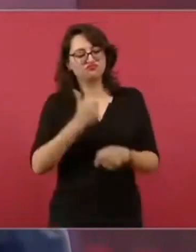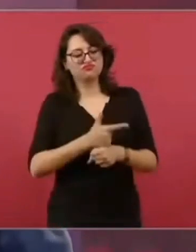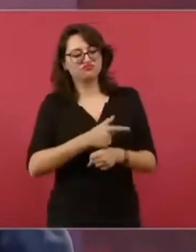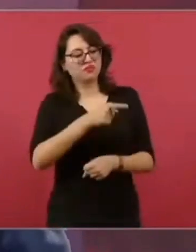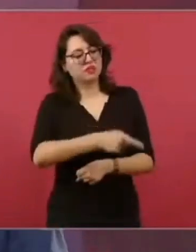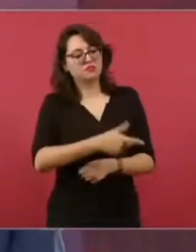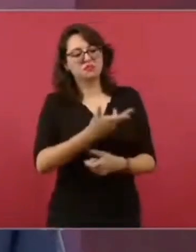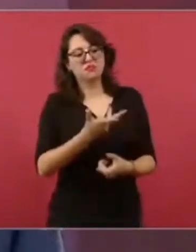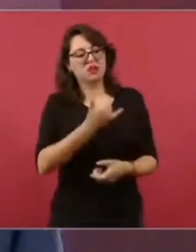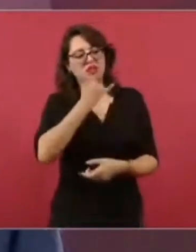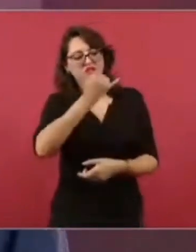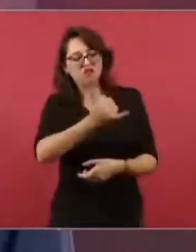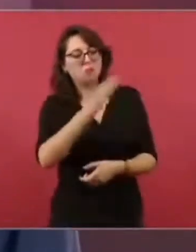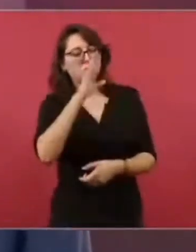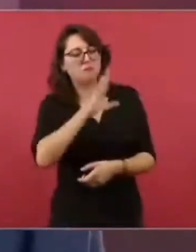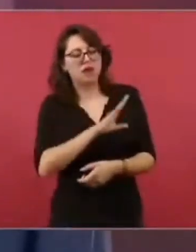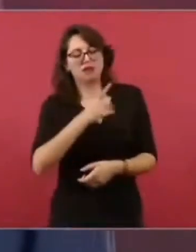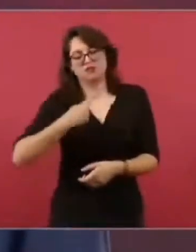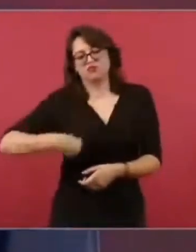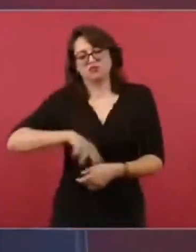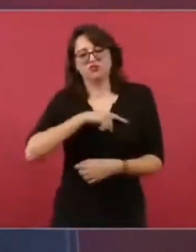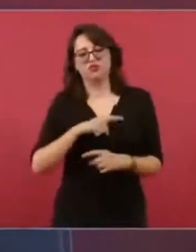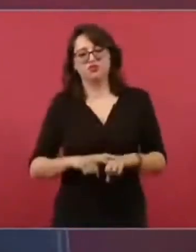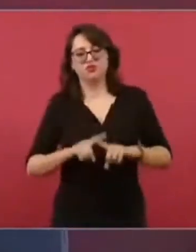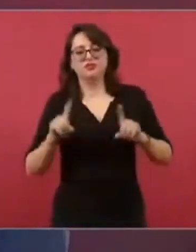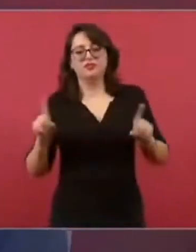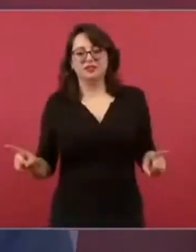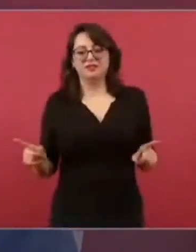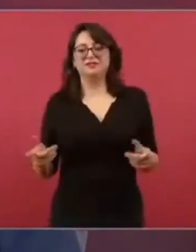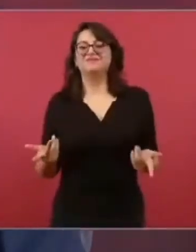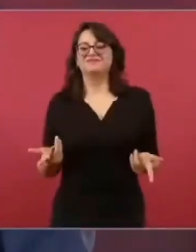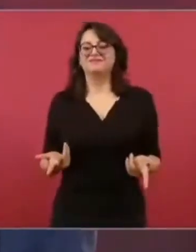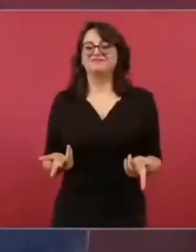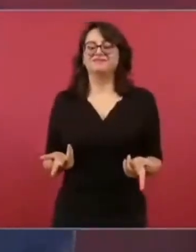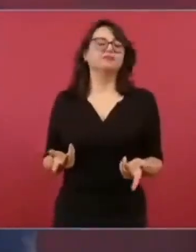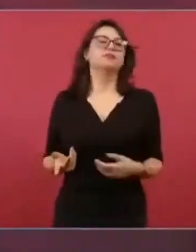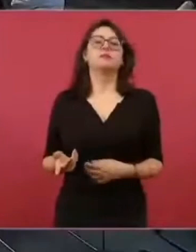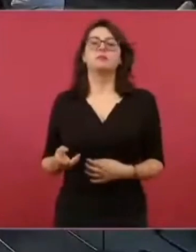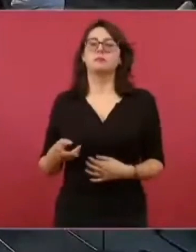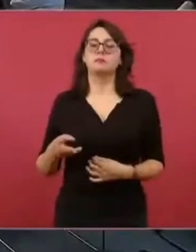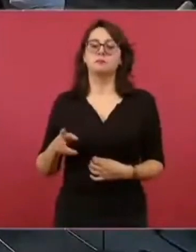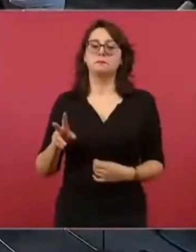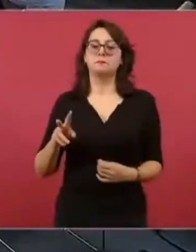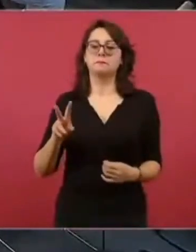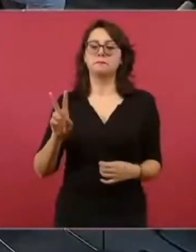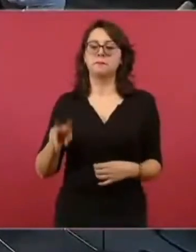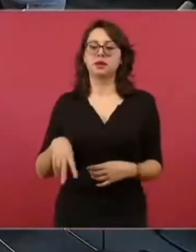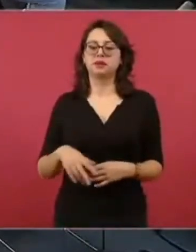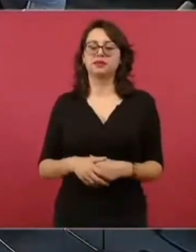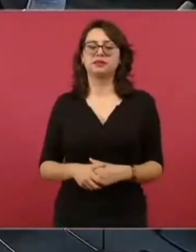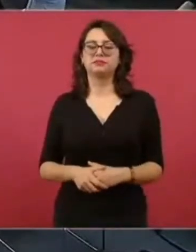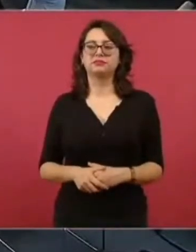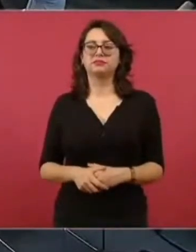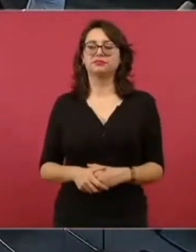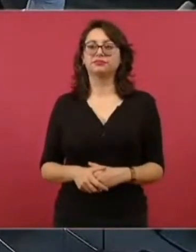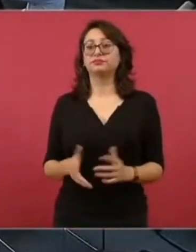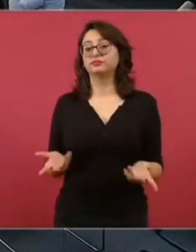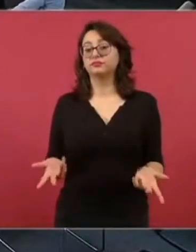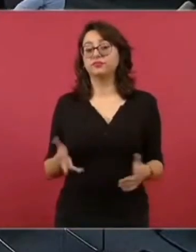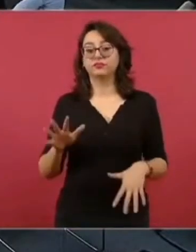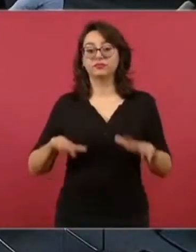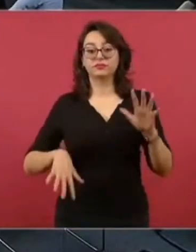Así como hay hijos, nietos de revolucionarios, de gente